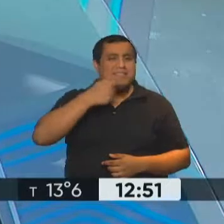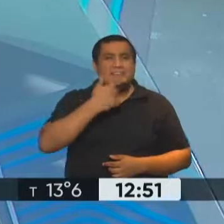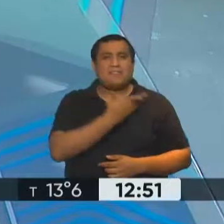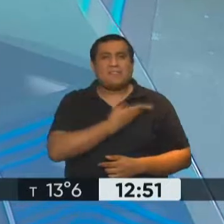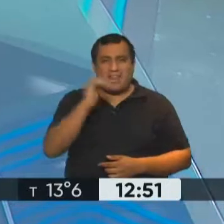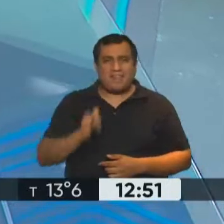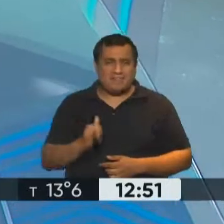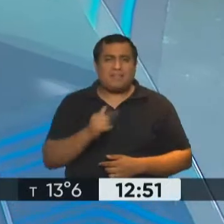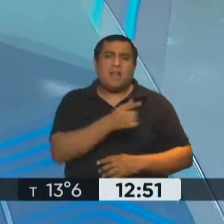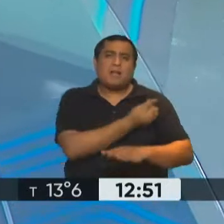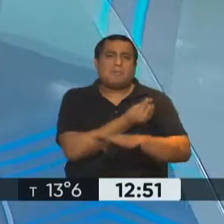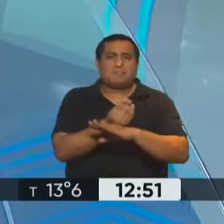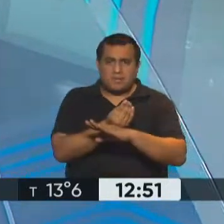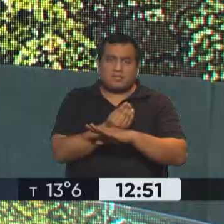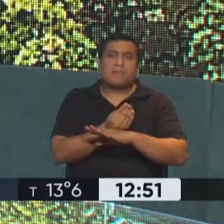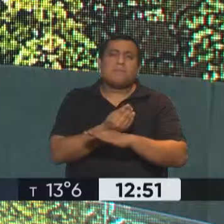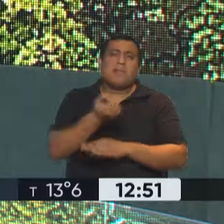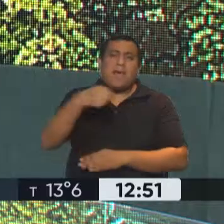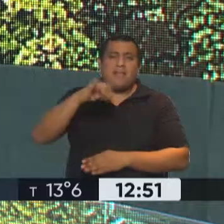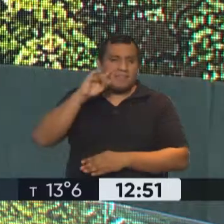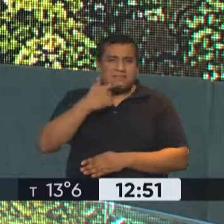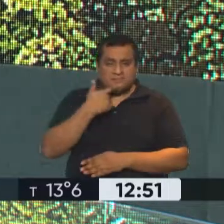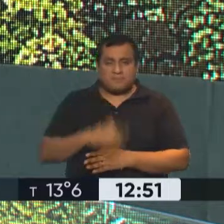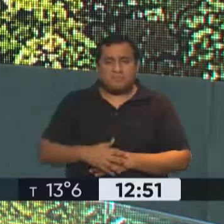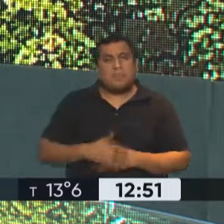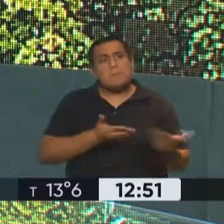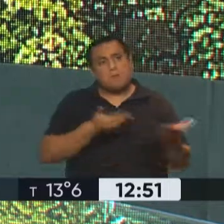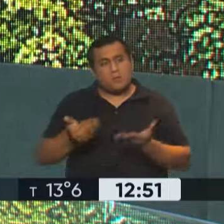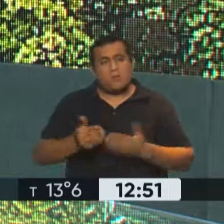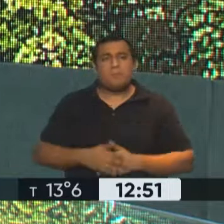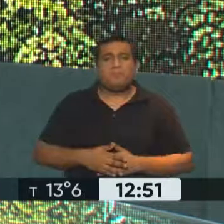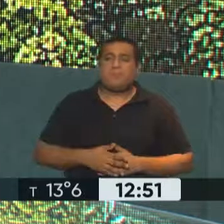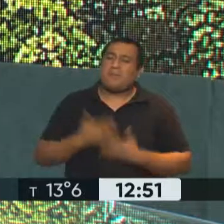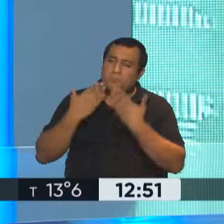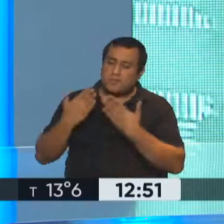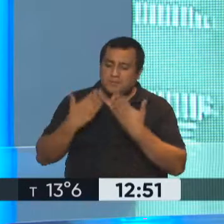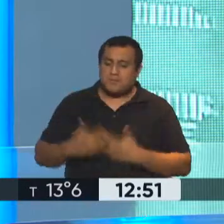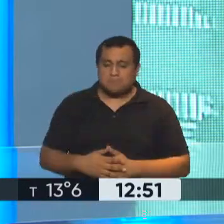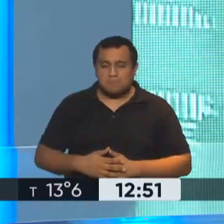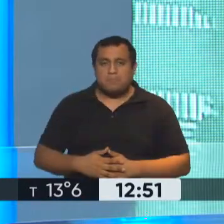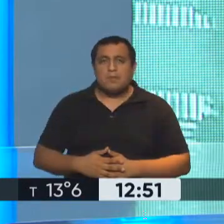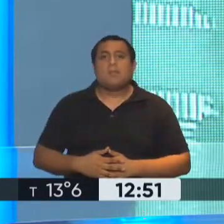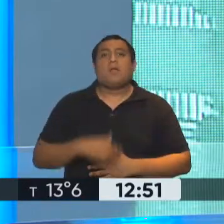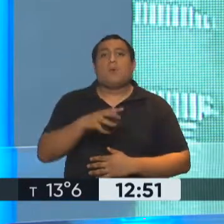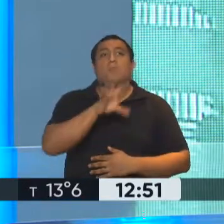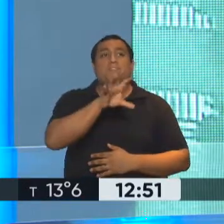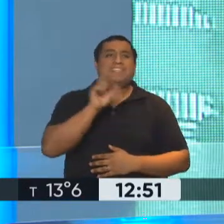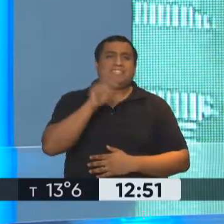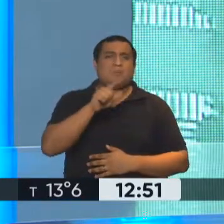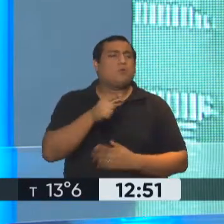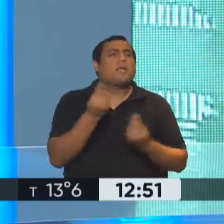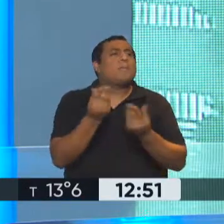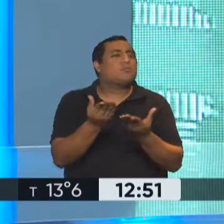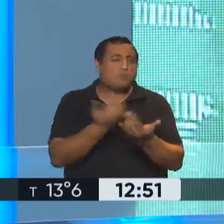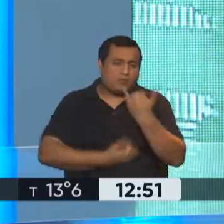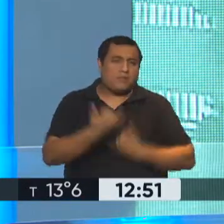Matías, vocero de Andis. Bienvenido nuevamente. Muchas gracias. Bueno, estuvieron en la provincia del Chaco, contame qué pasó